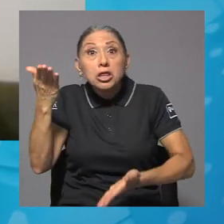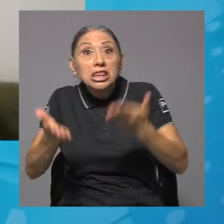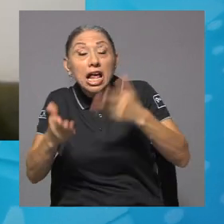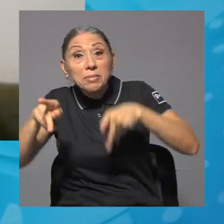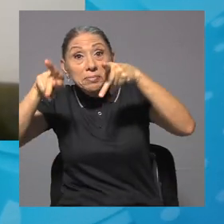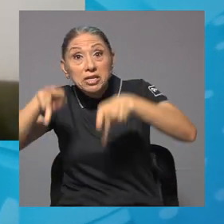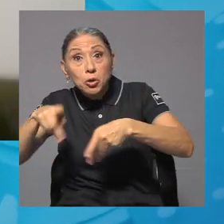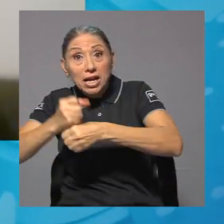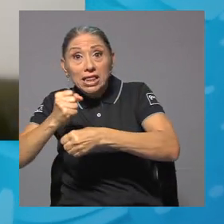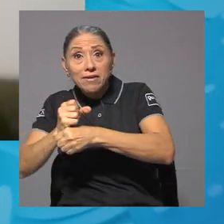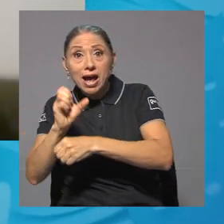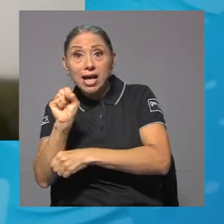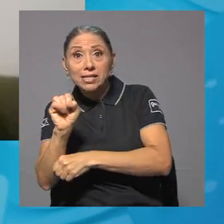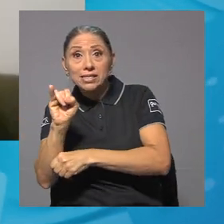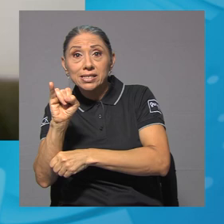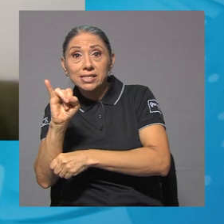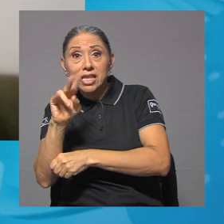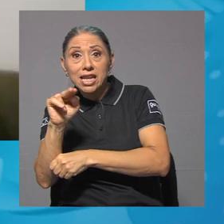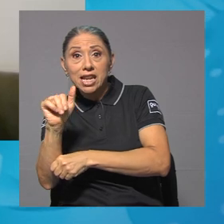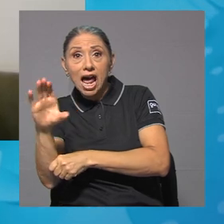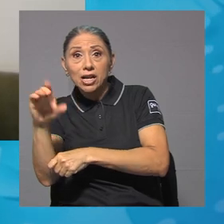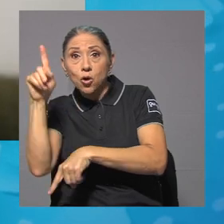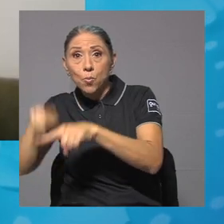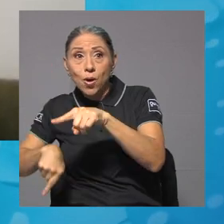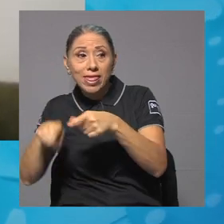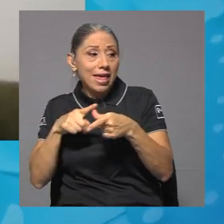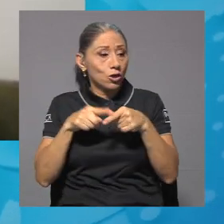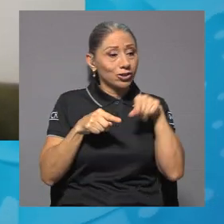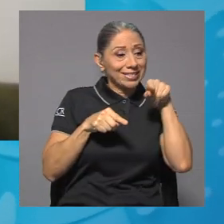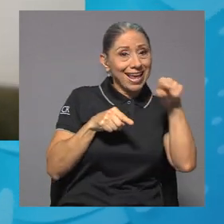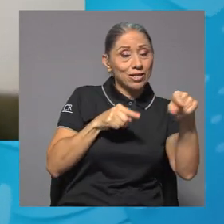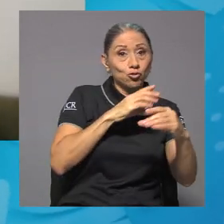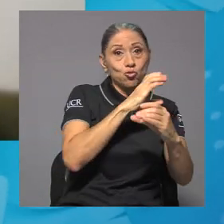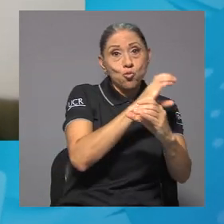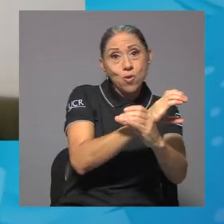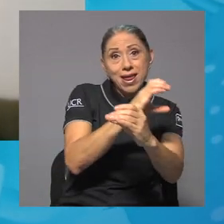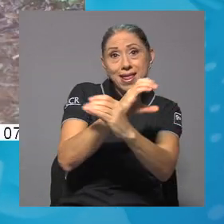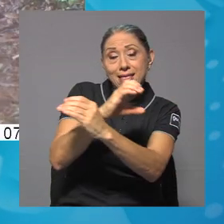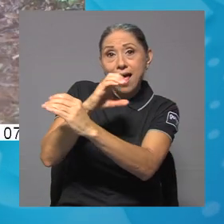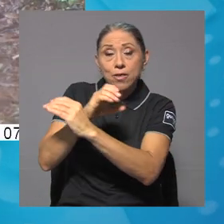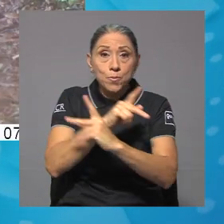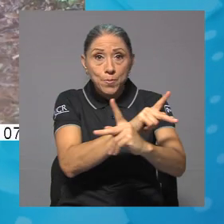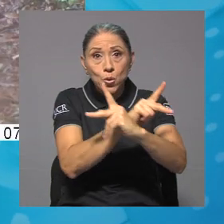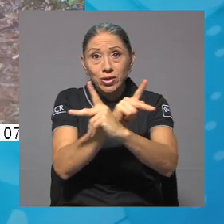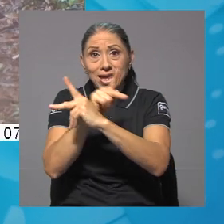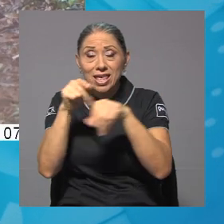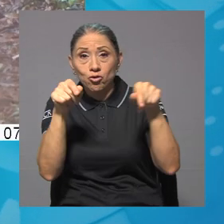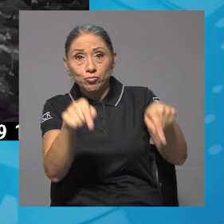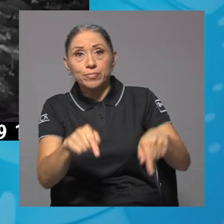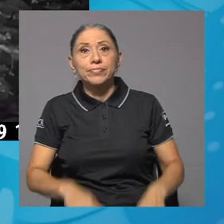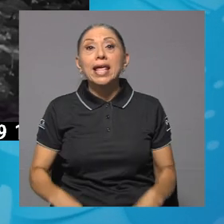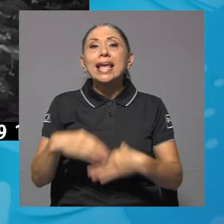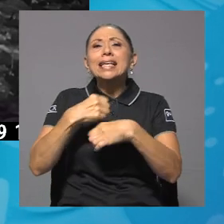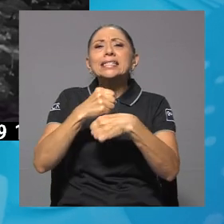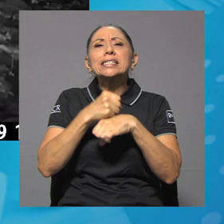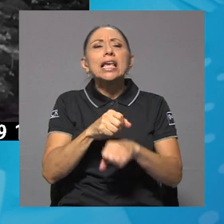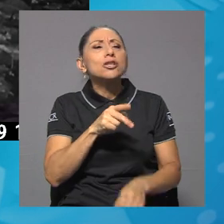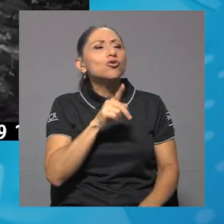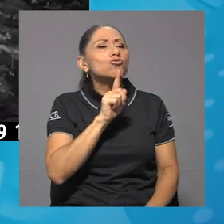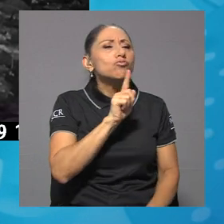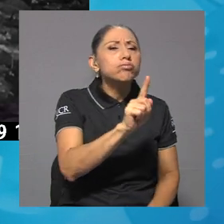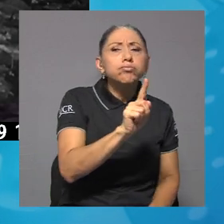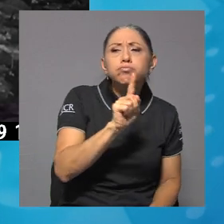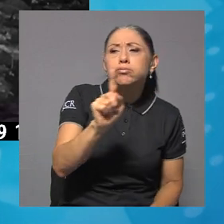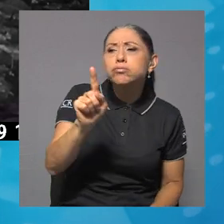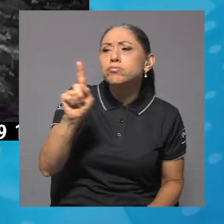tal vez cuando un funcionario vecinar no puede, ellos son los que están ahí cuidando y protegiendo a estas especies. Se efectuó un